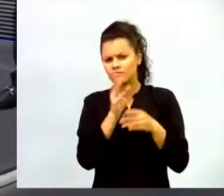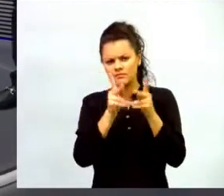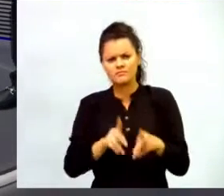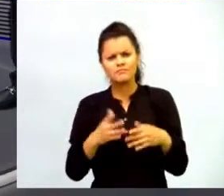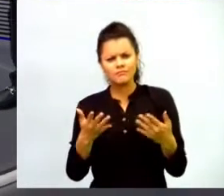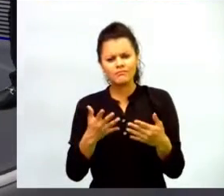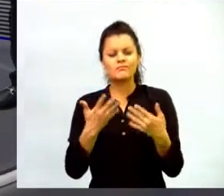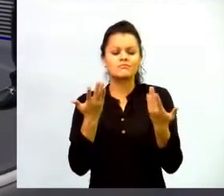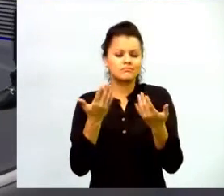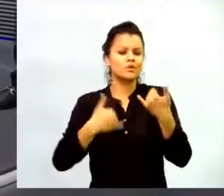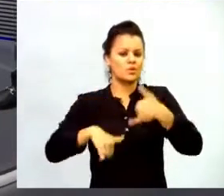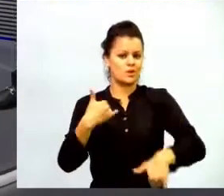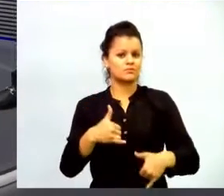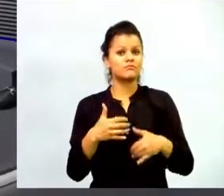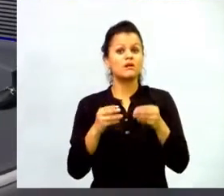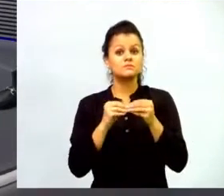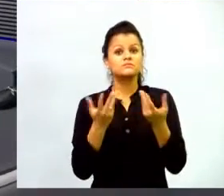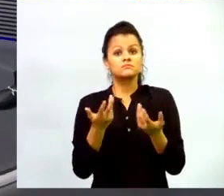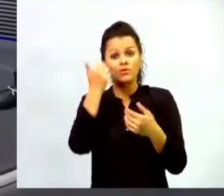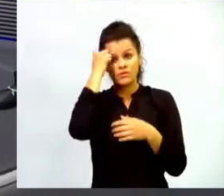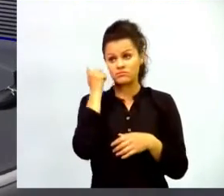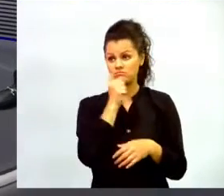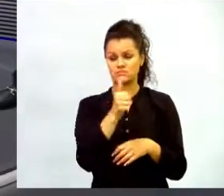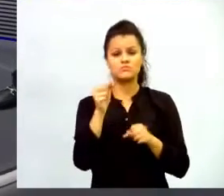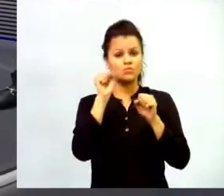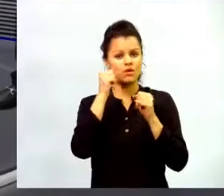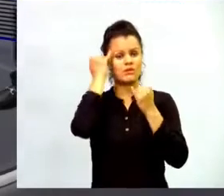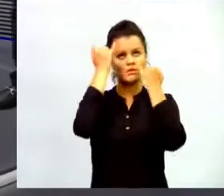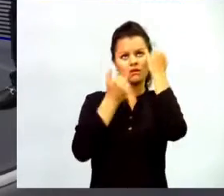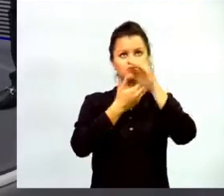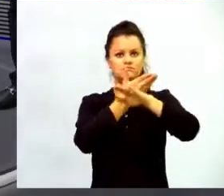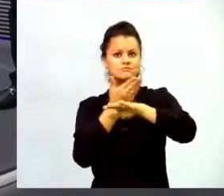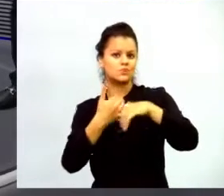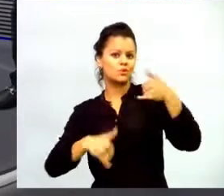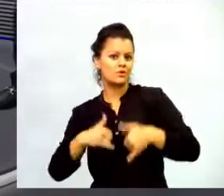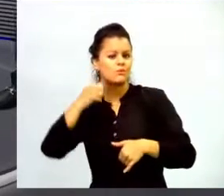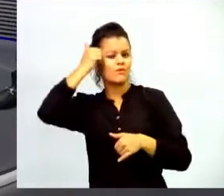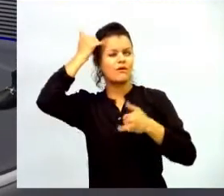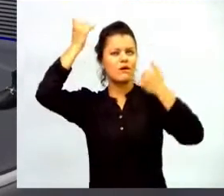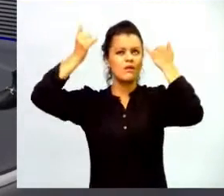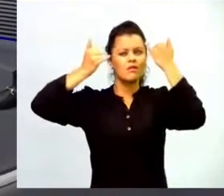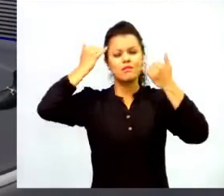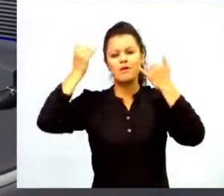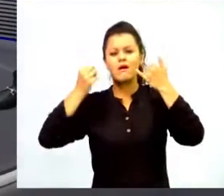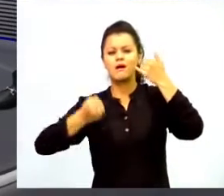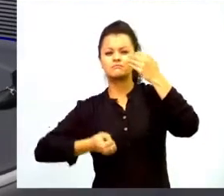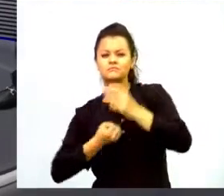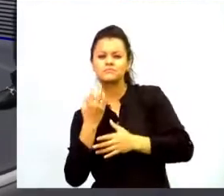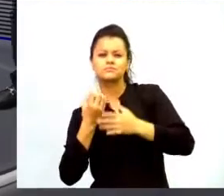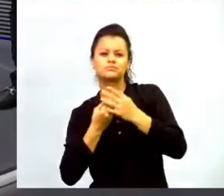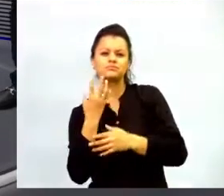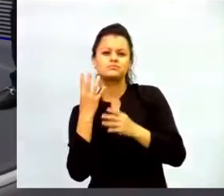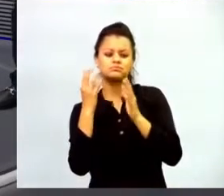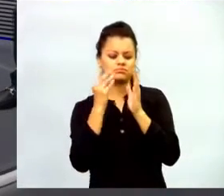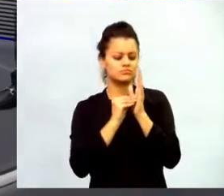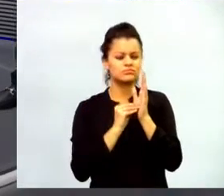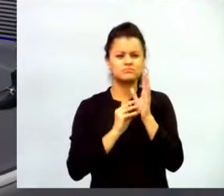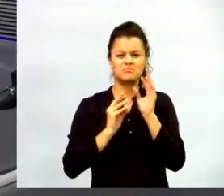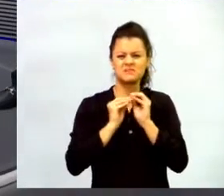profesores pueden ser estos mismos creadores de juegos profesores innovadores profesores que crean contenidos adicionales